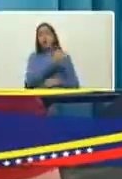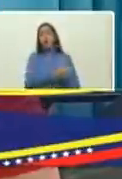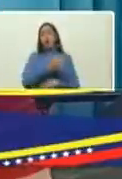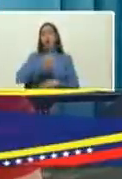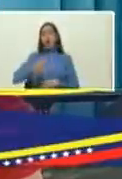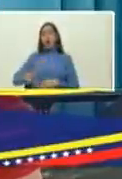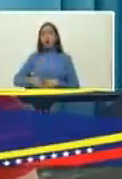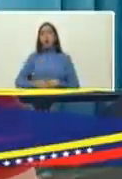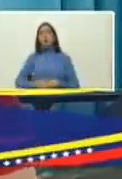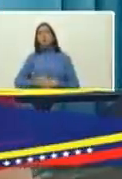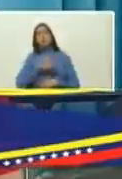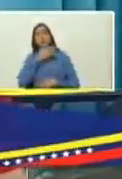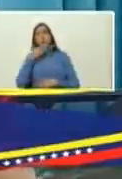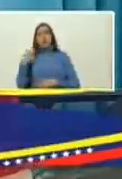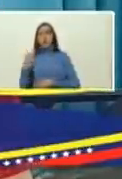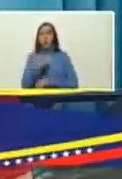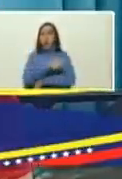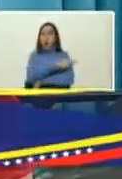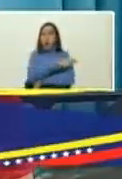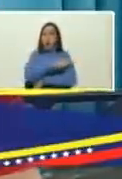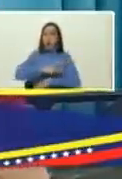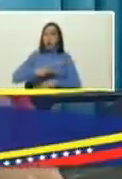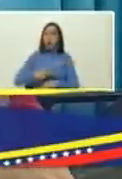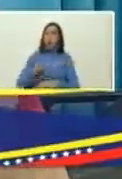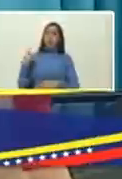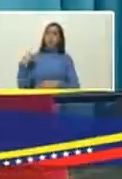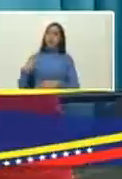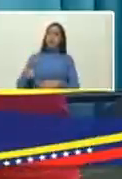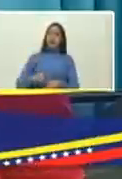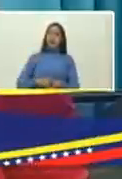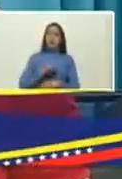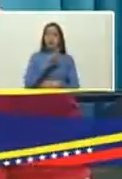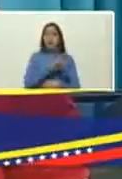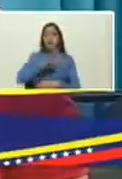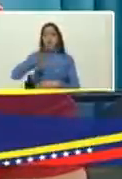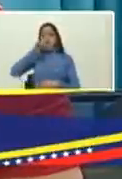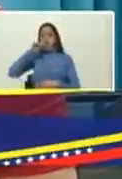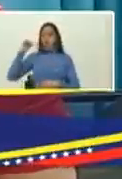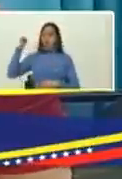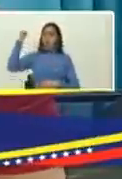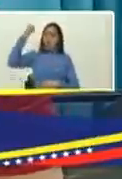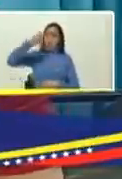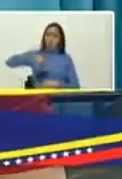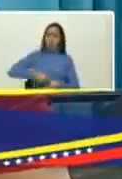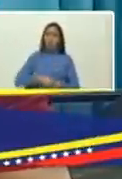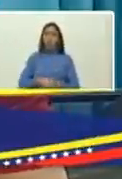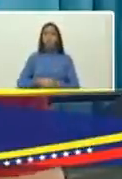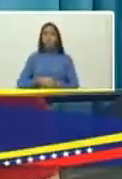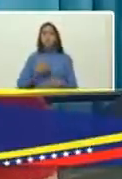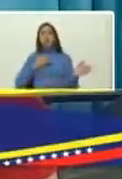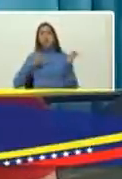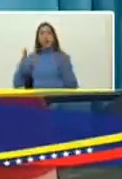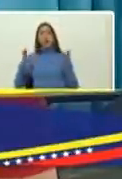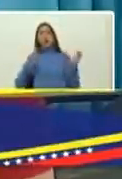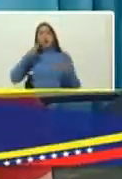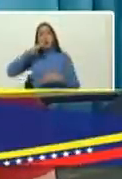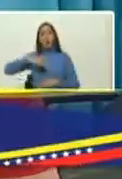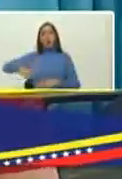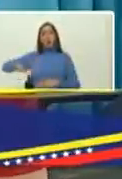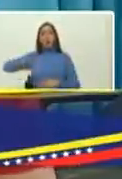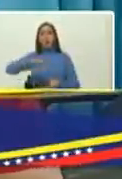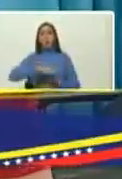para optimizar nuestro hospital este hospital tiene 34 años 34 años al servicio del pueblo